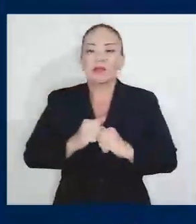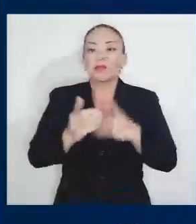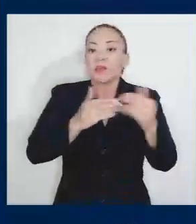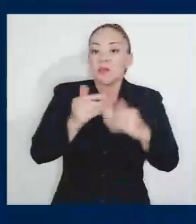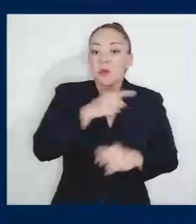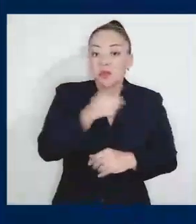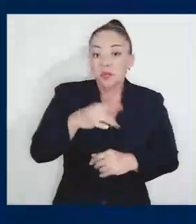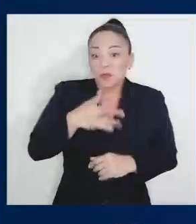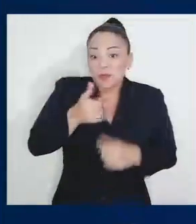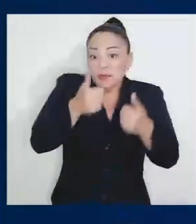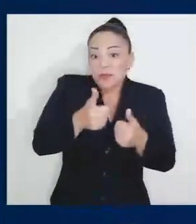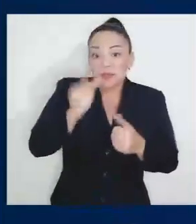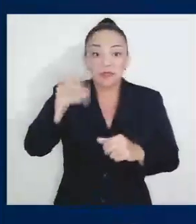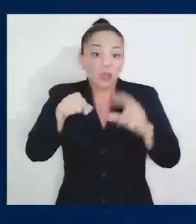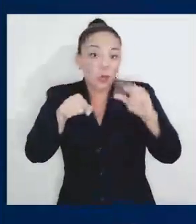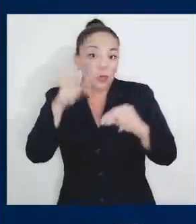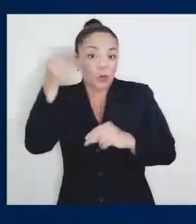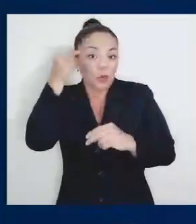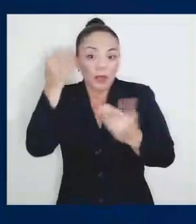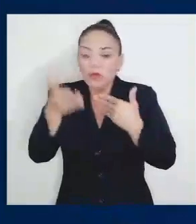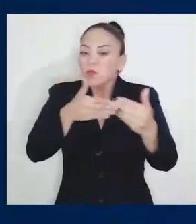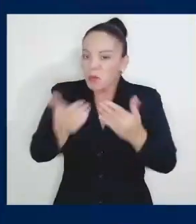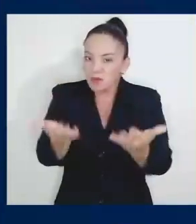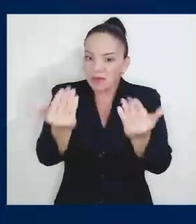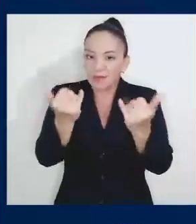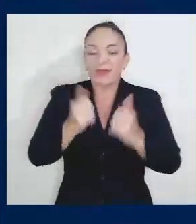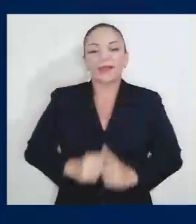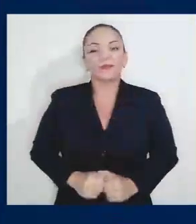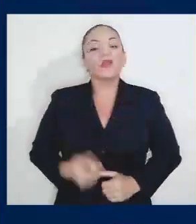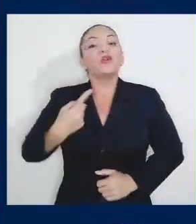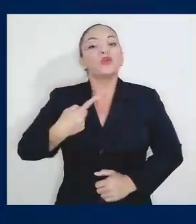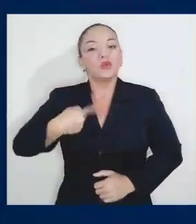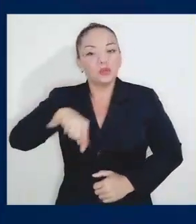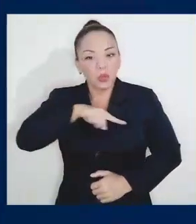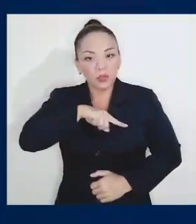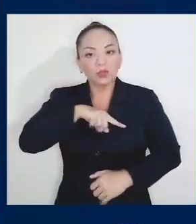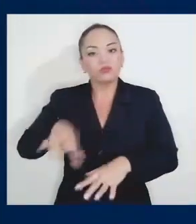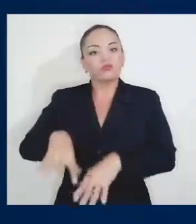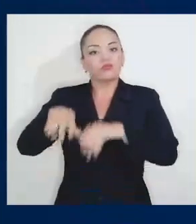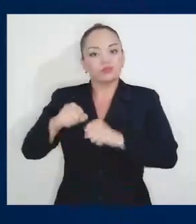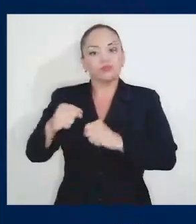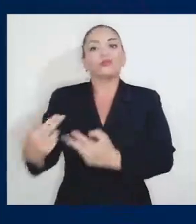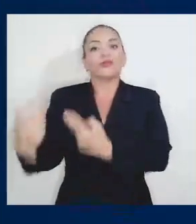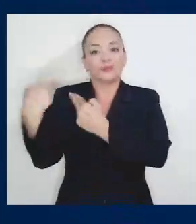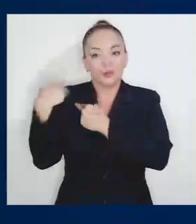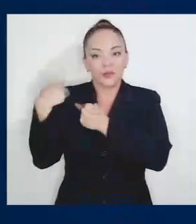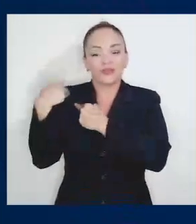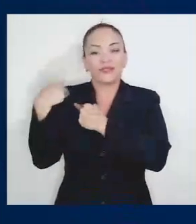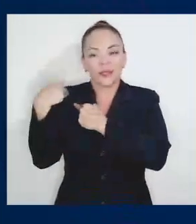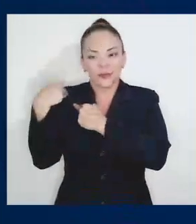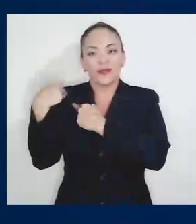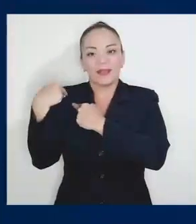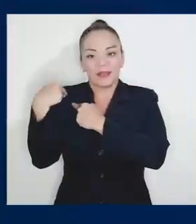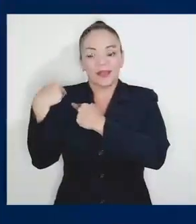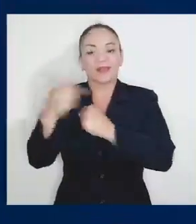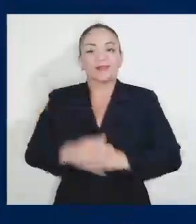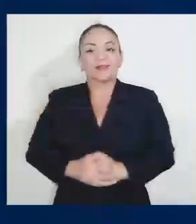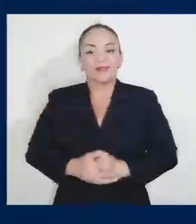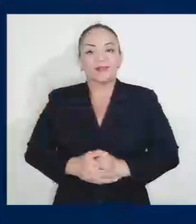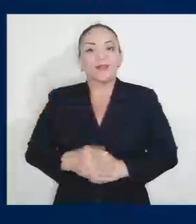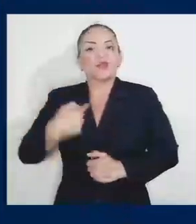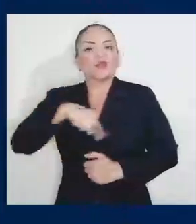tener con el gobierno. Pero sobre todo hemos asumido nuestra responsabilidad con los nadies,